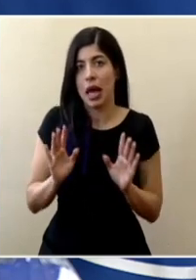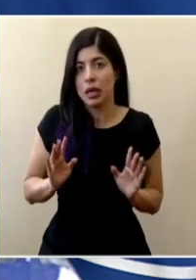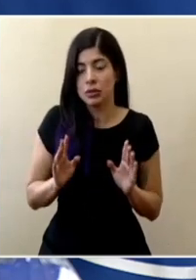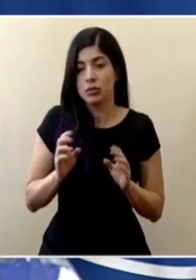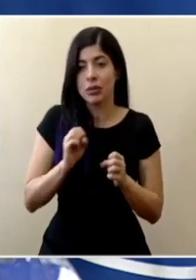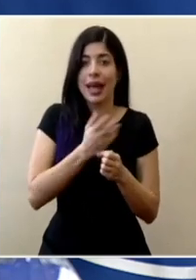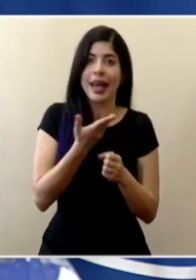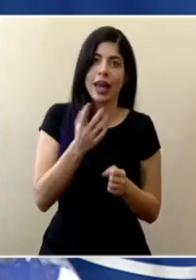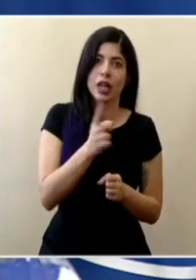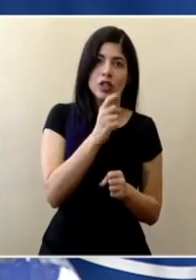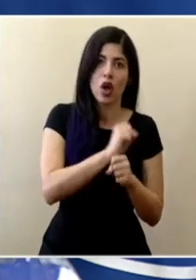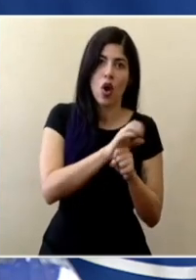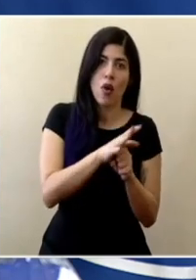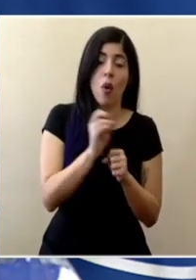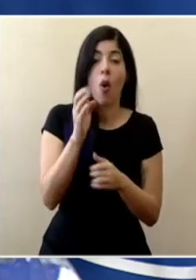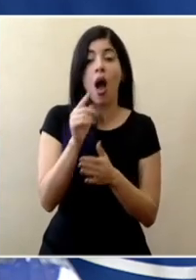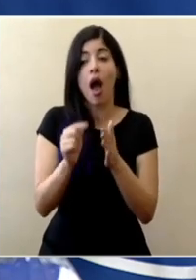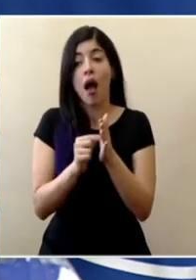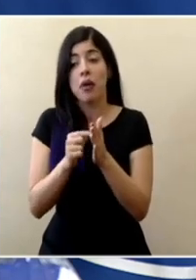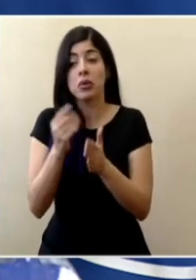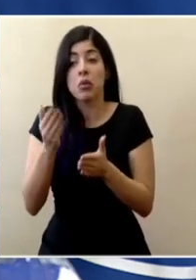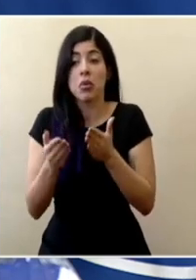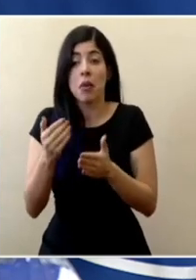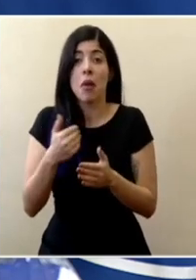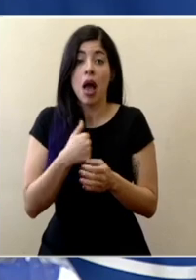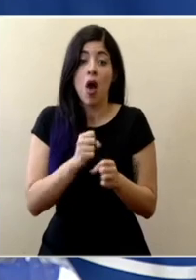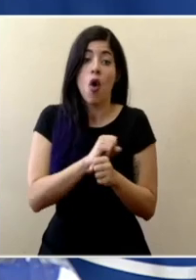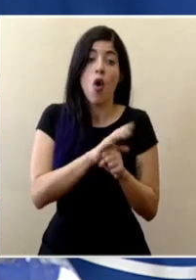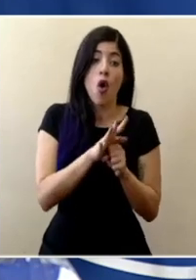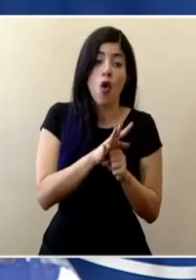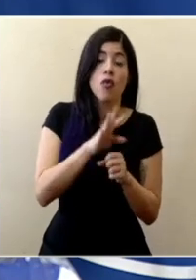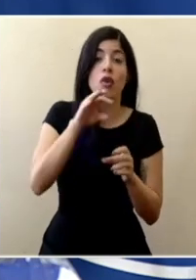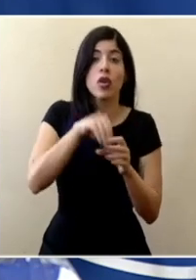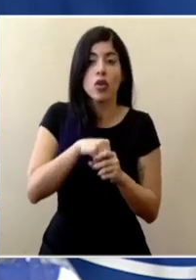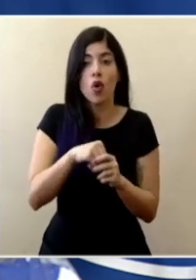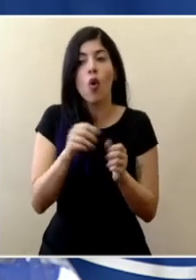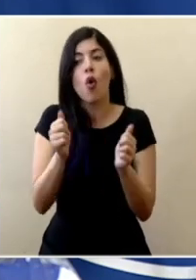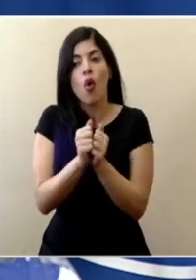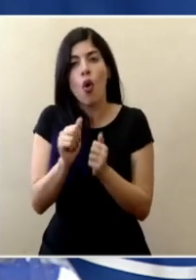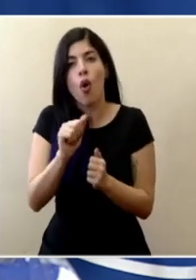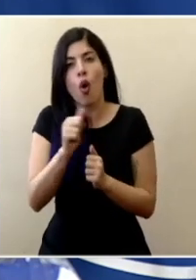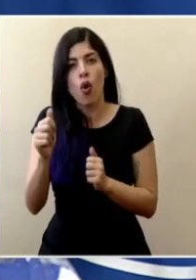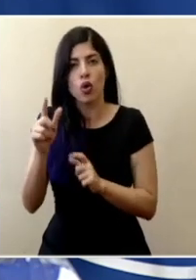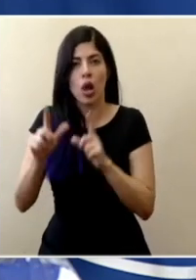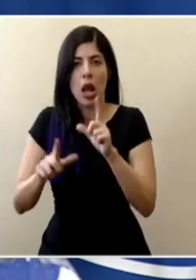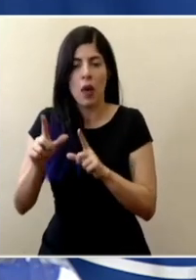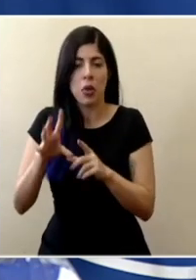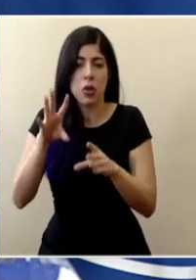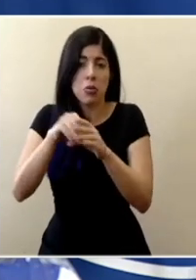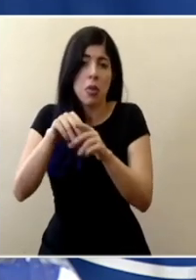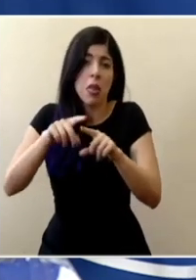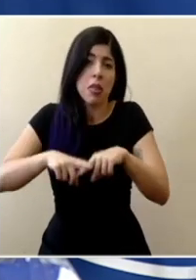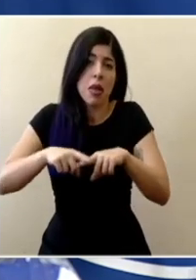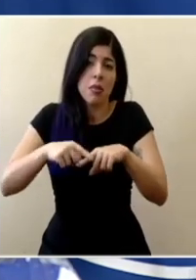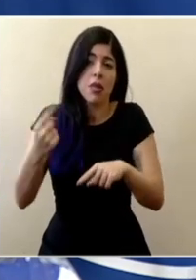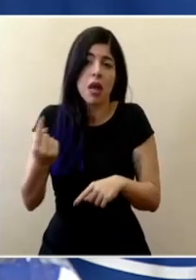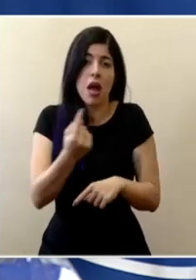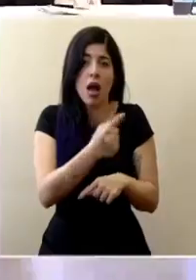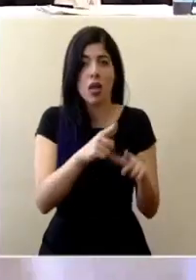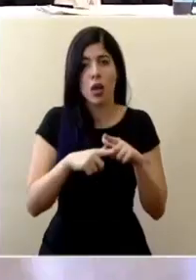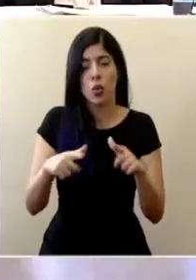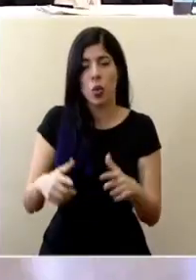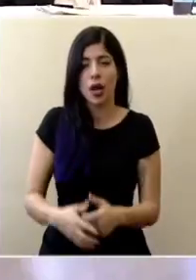a la prueba de COVID-19 o en algunos casos puede ser que tengan el COVID-19 integrado eso va a depender de cada centro